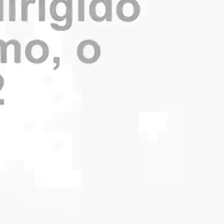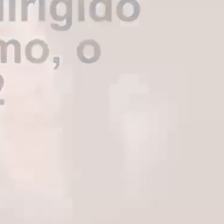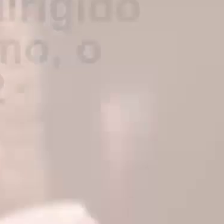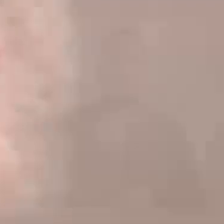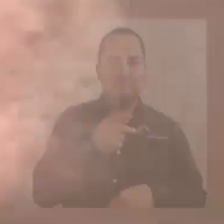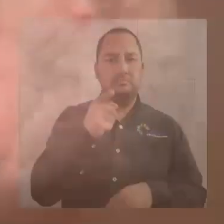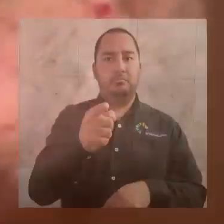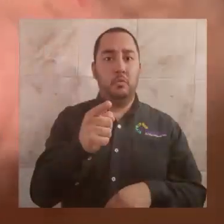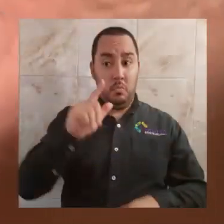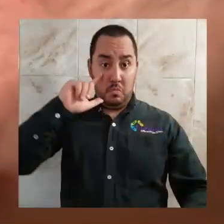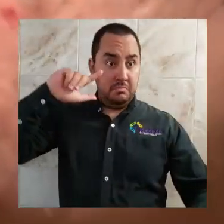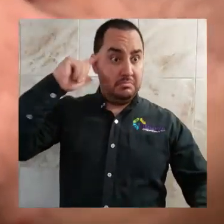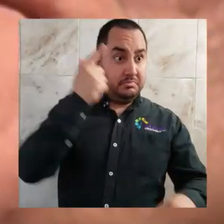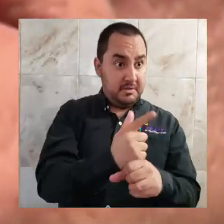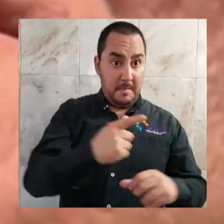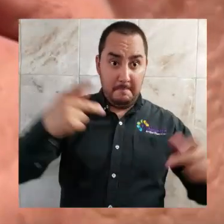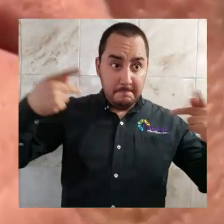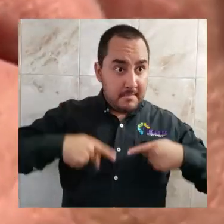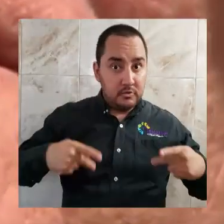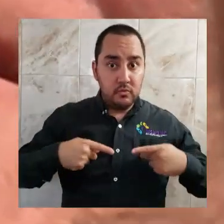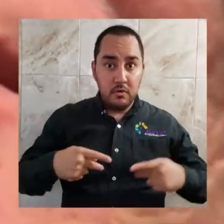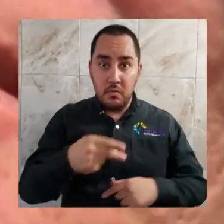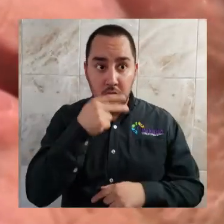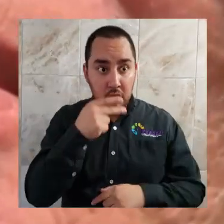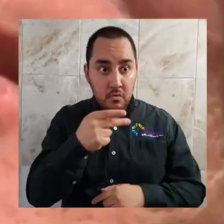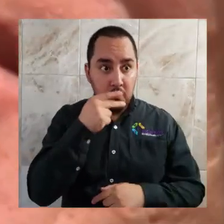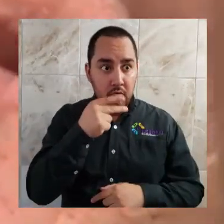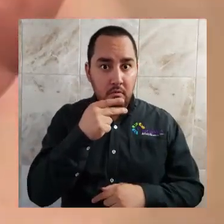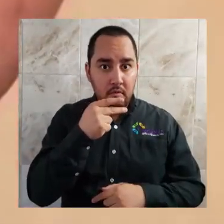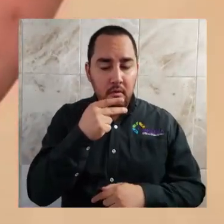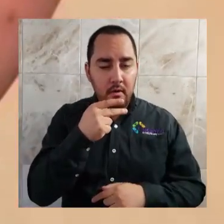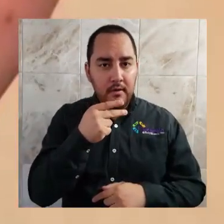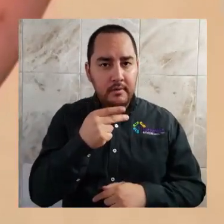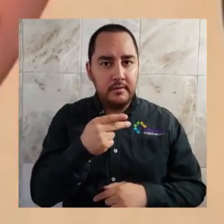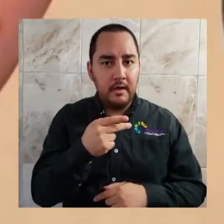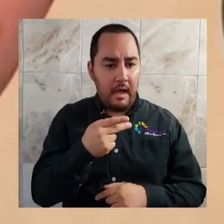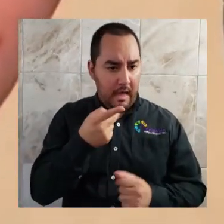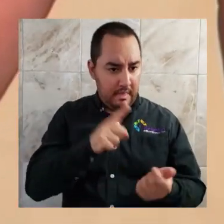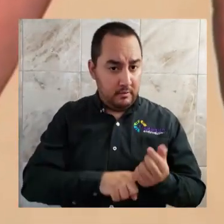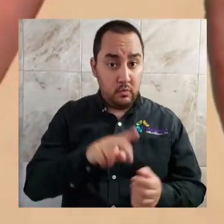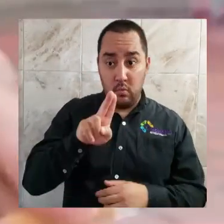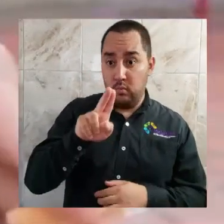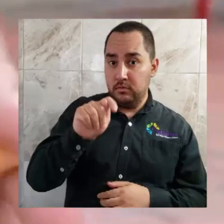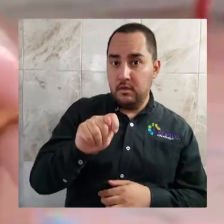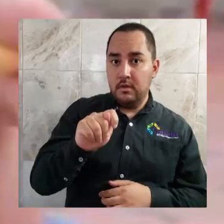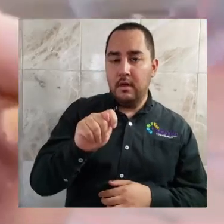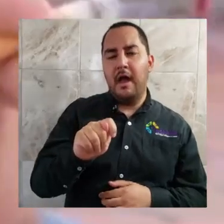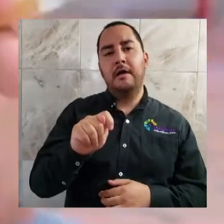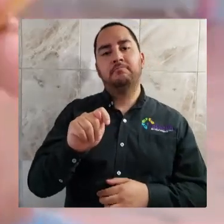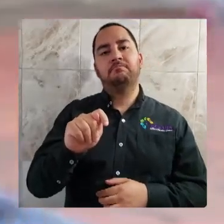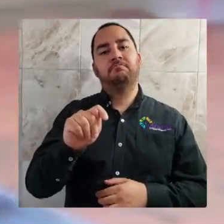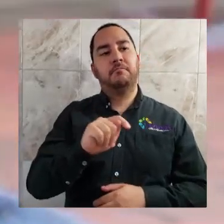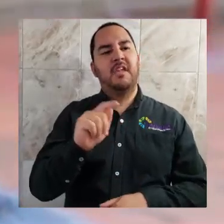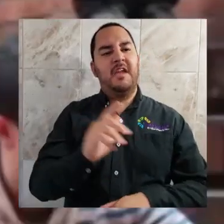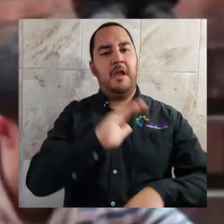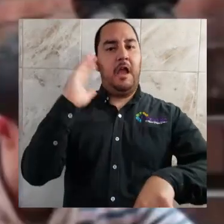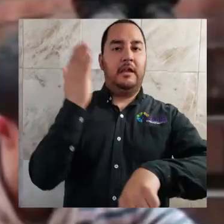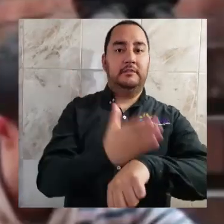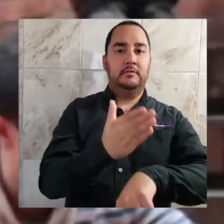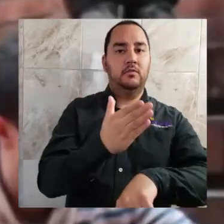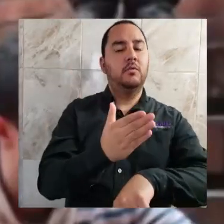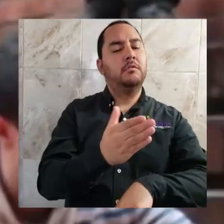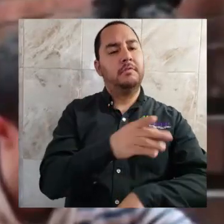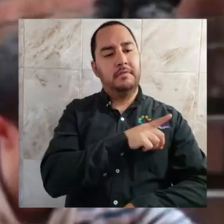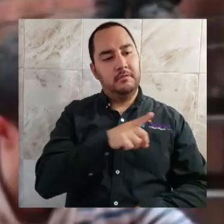Somos conscientes de que el hábito de fumar es difícil de dejar, por lo que si te interesa reducir su consumo o dejar de